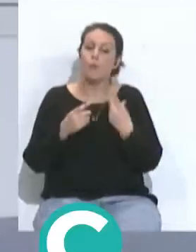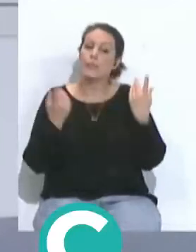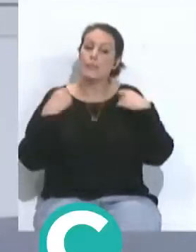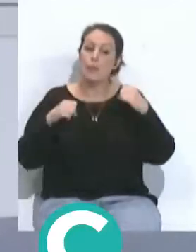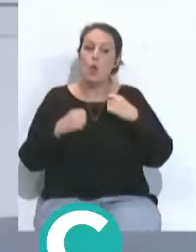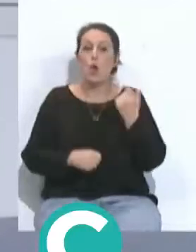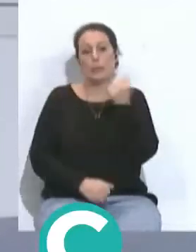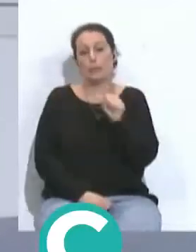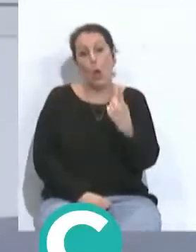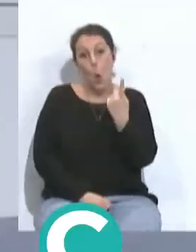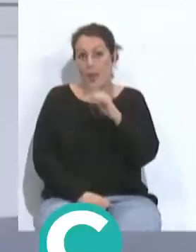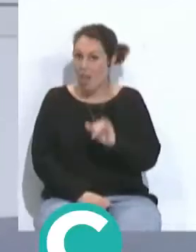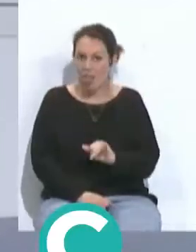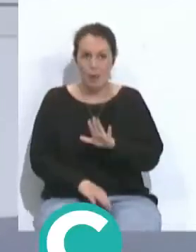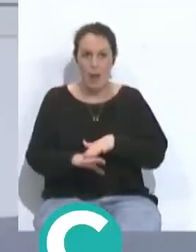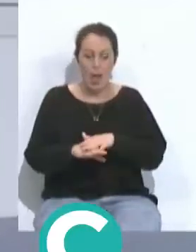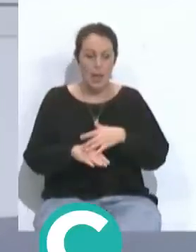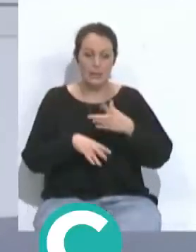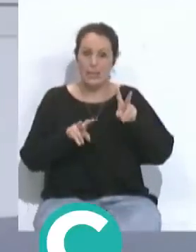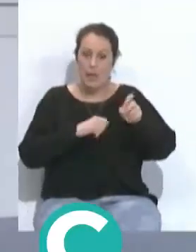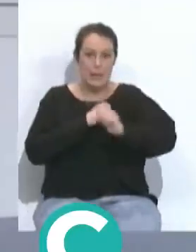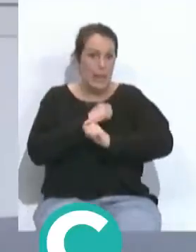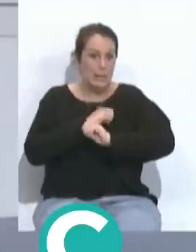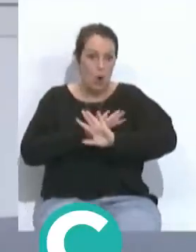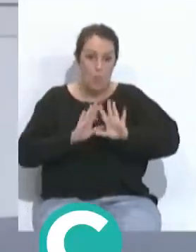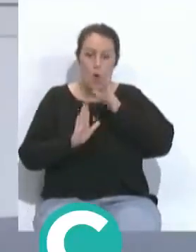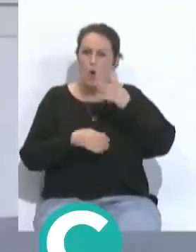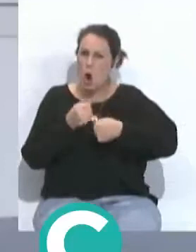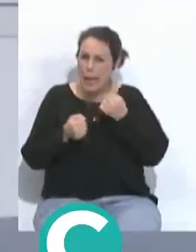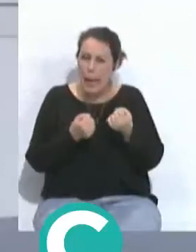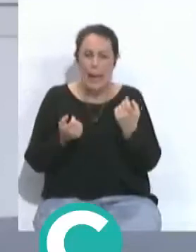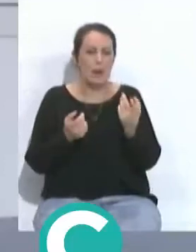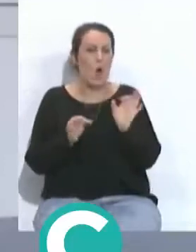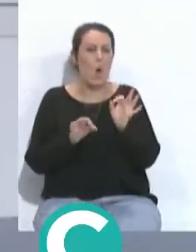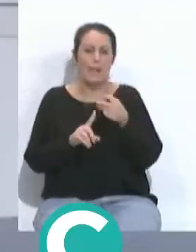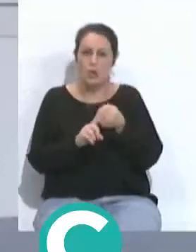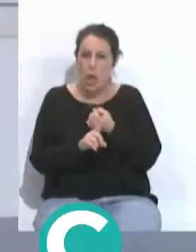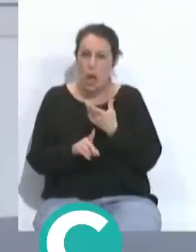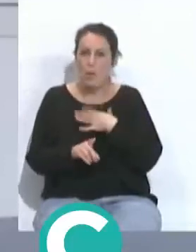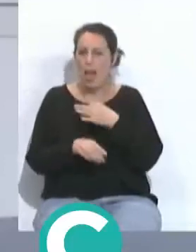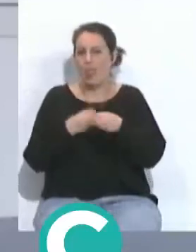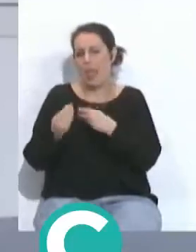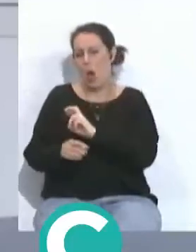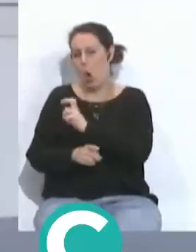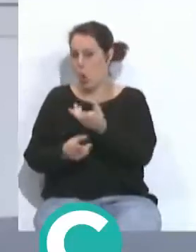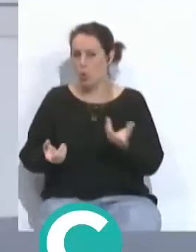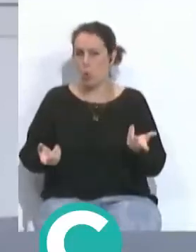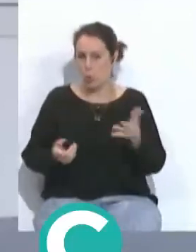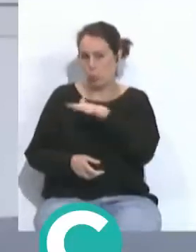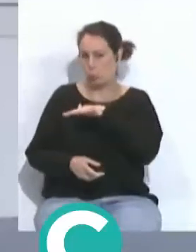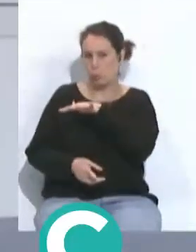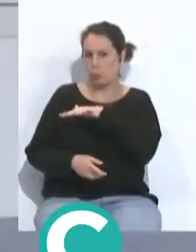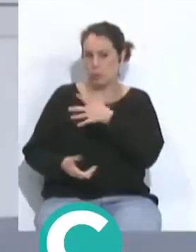entrenamiento a la semana, simplemente para el tema táctico, por lo de correr, de trabar, lo de presionar, lo podrás hacer en otro campo, en otras